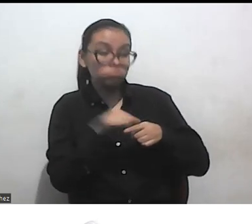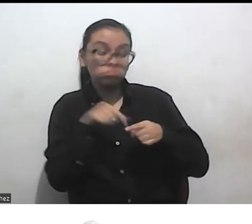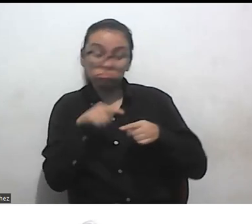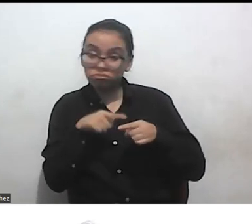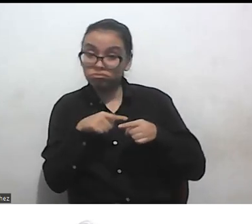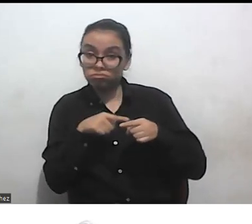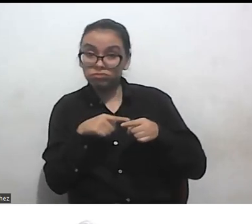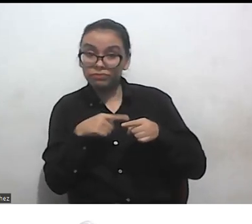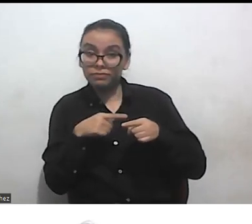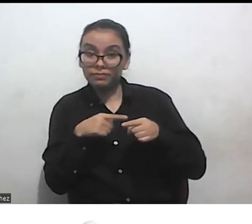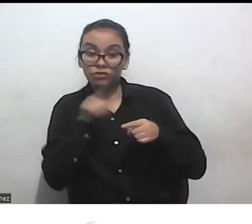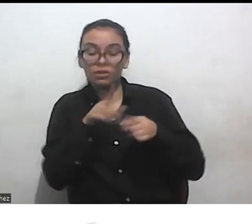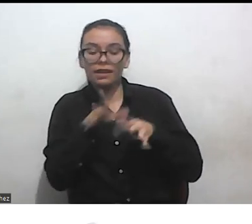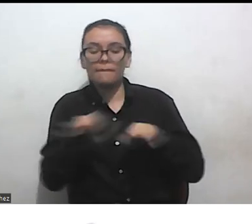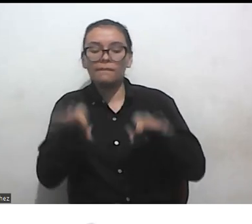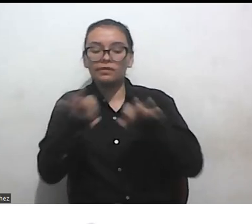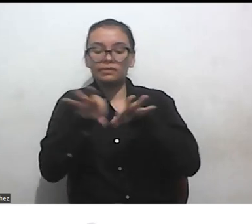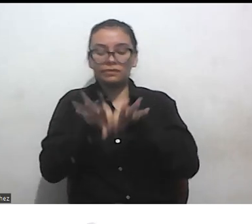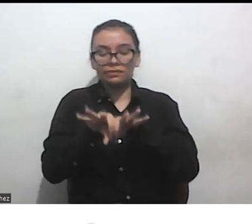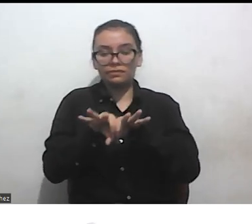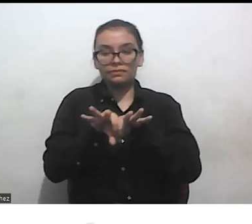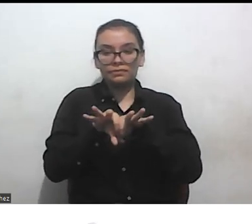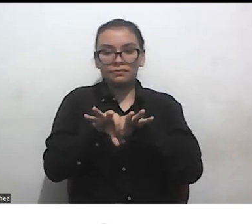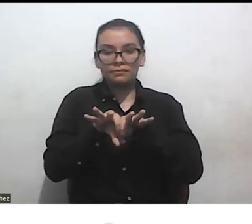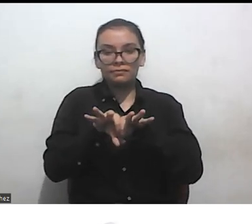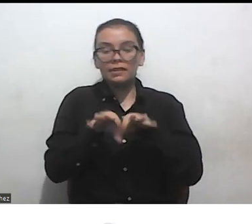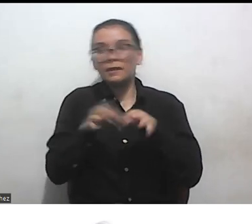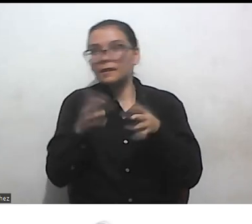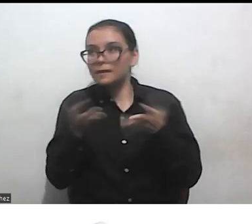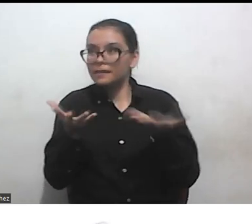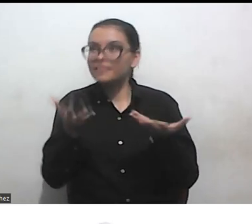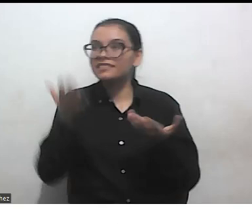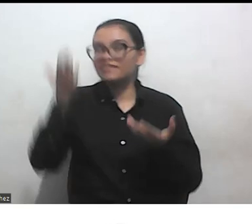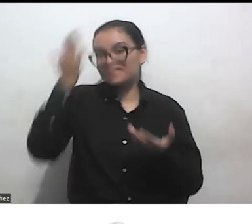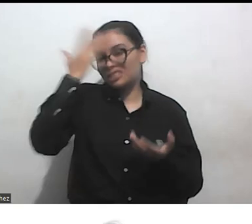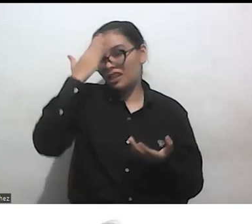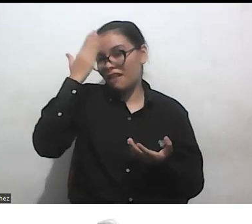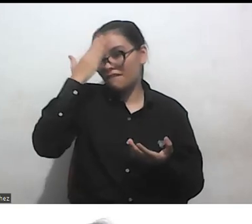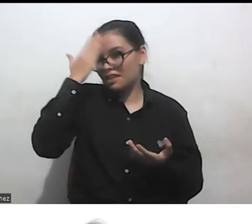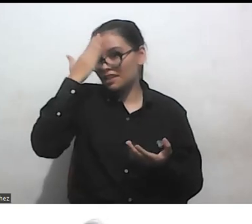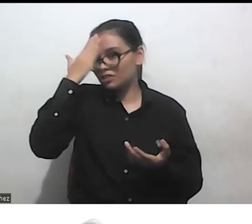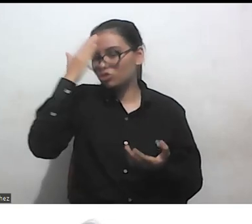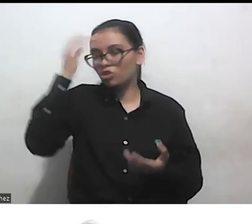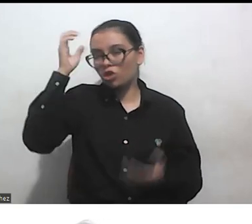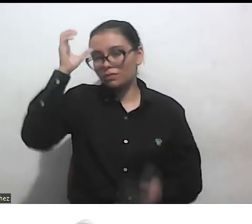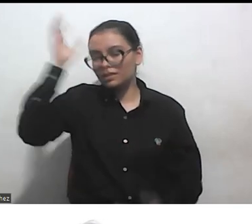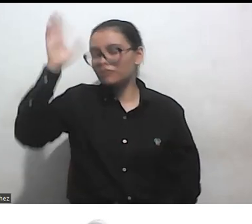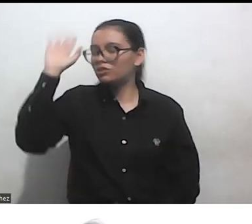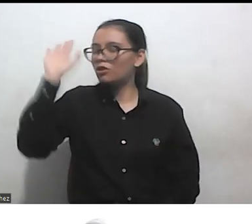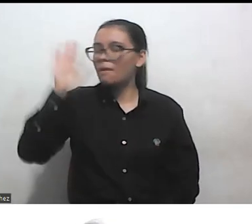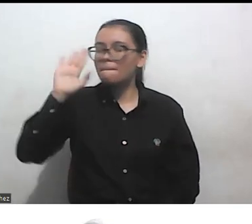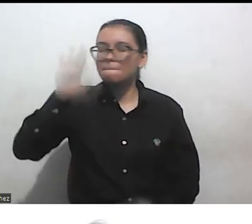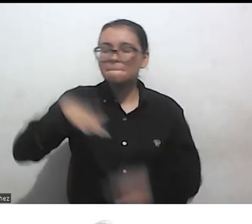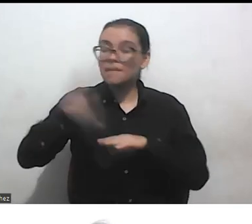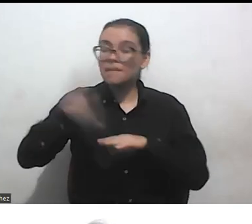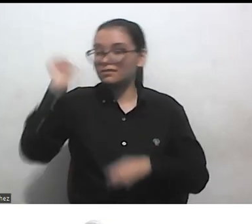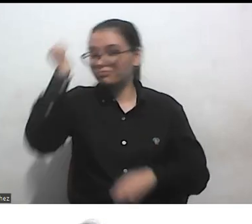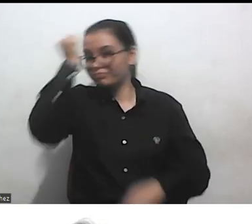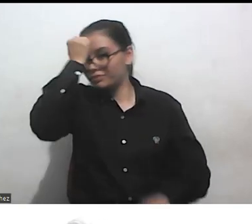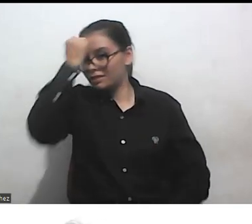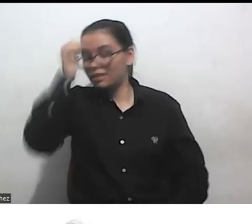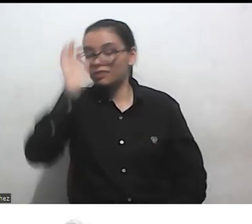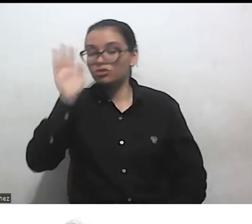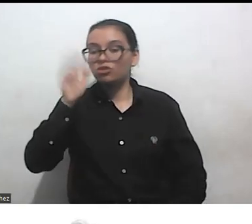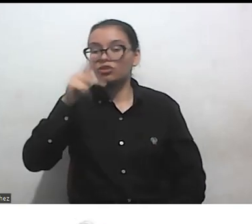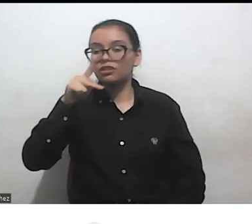importante tener en cuenta quizá la definición más predominante, por decirlo así, que es la de Crenshaw y del